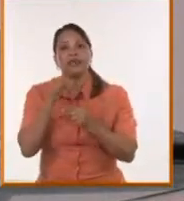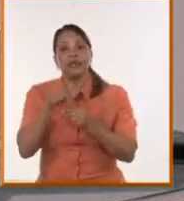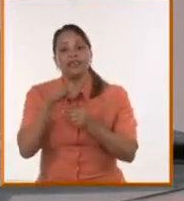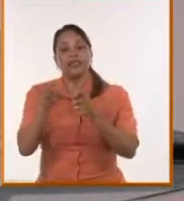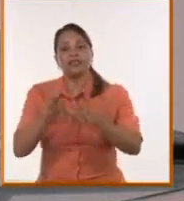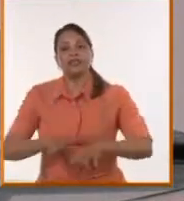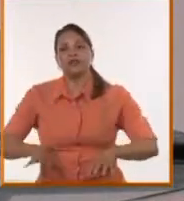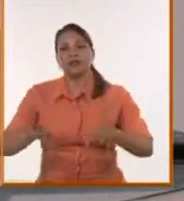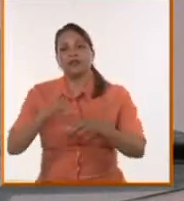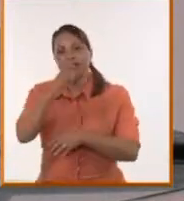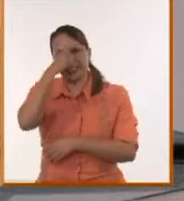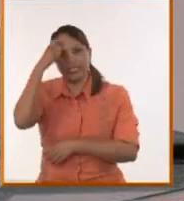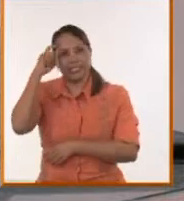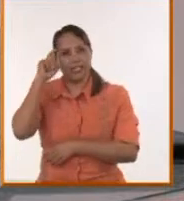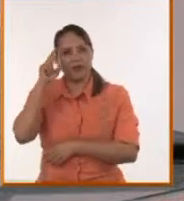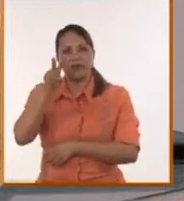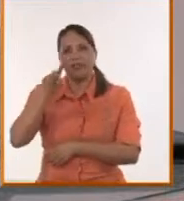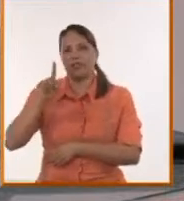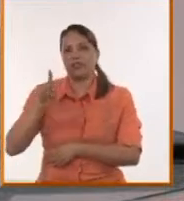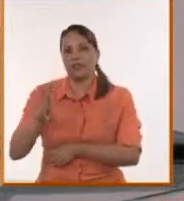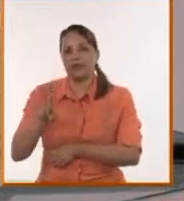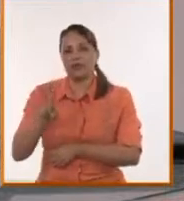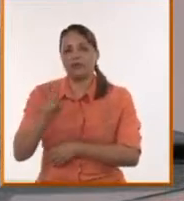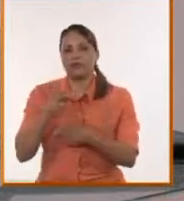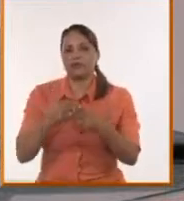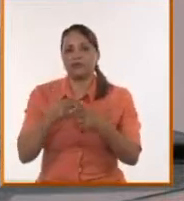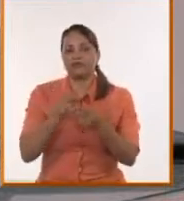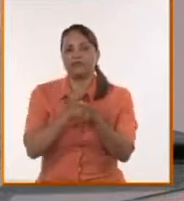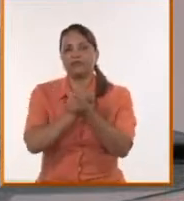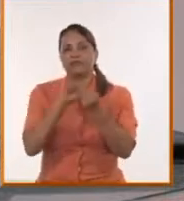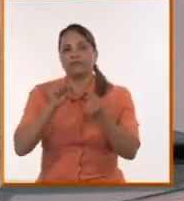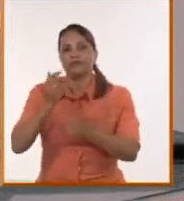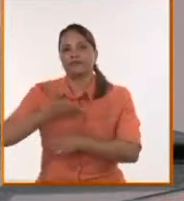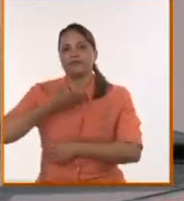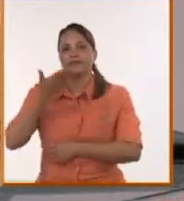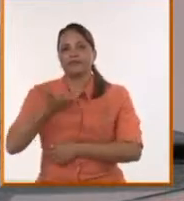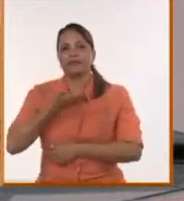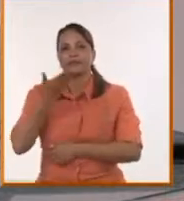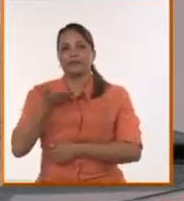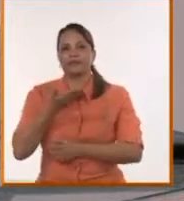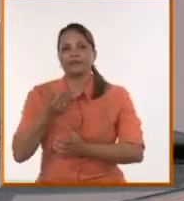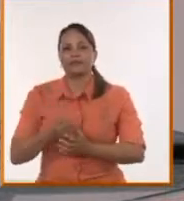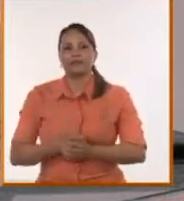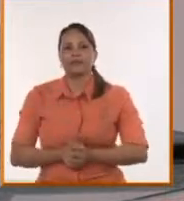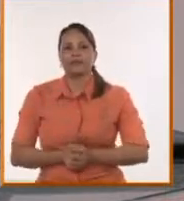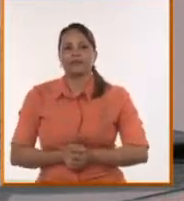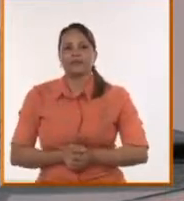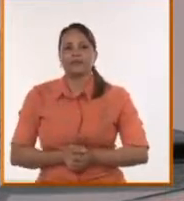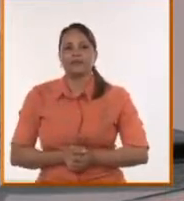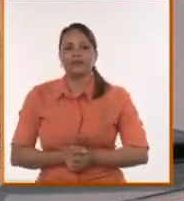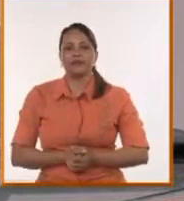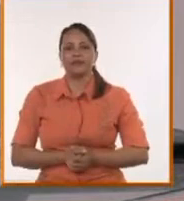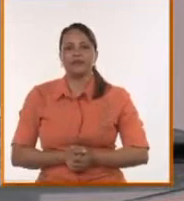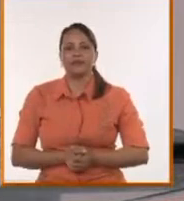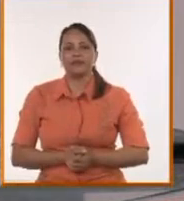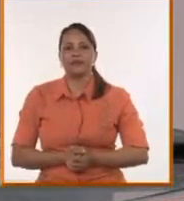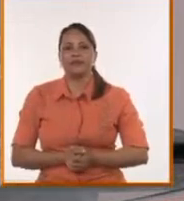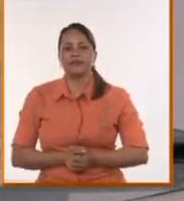viviendo del siglo XXI, la llamada libertad de expresión, la democracia de los medios, la